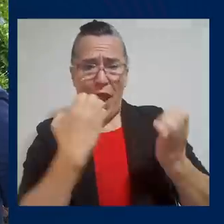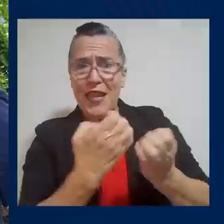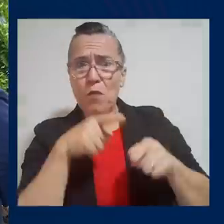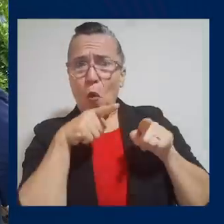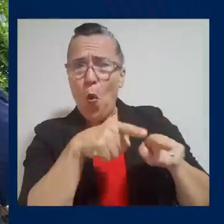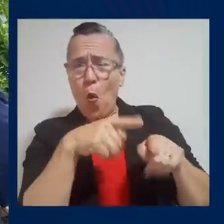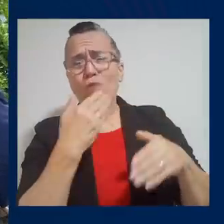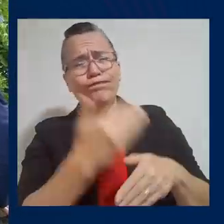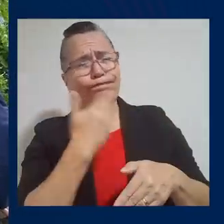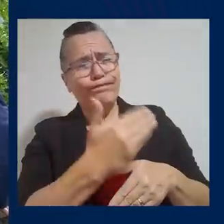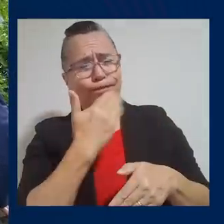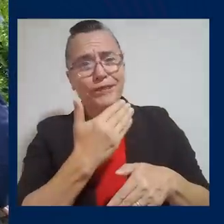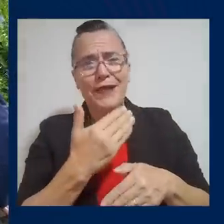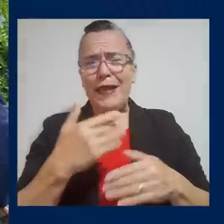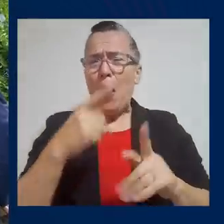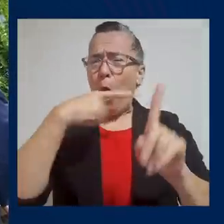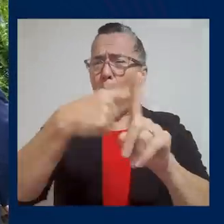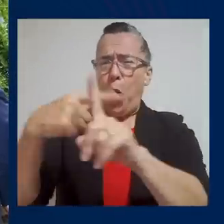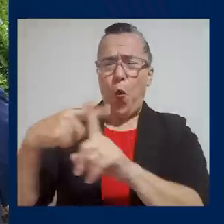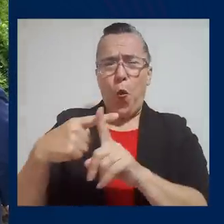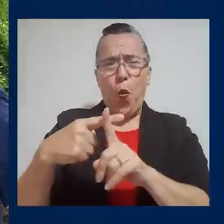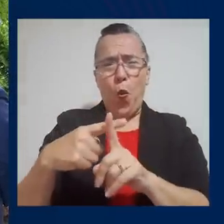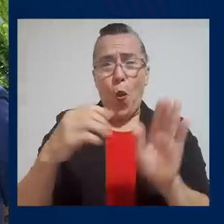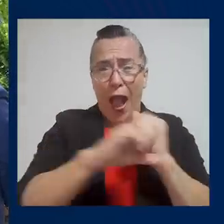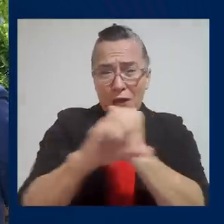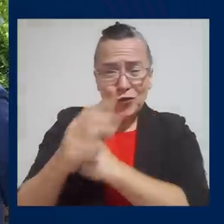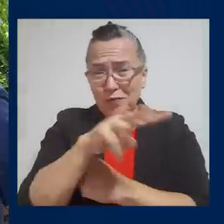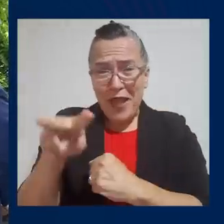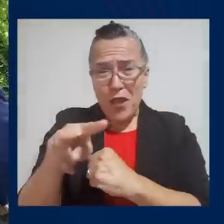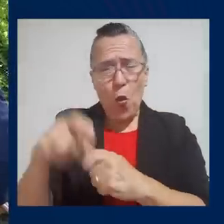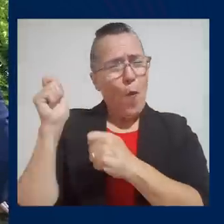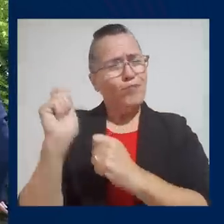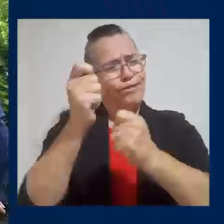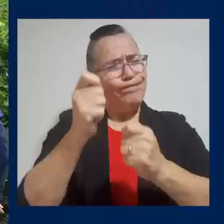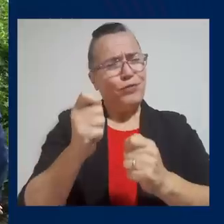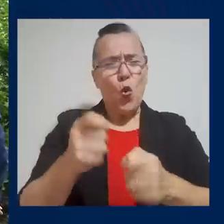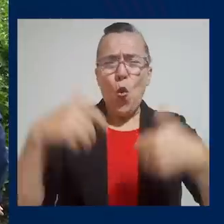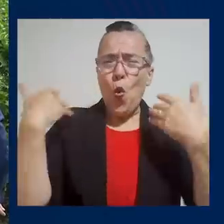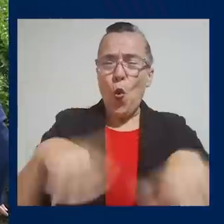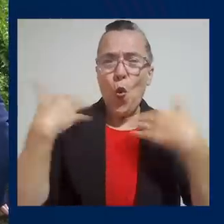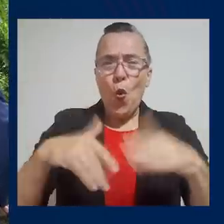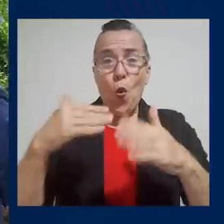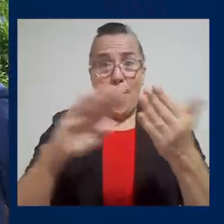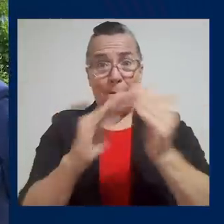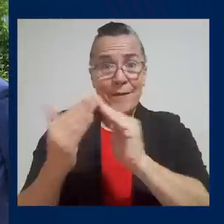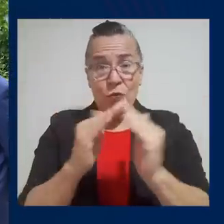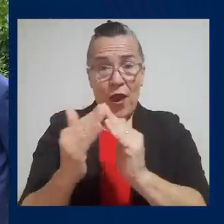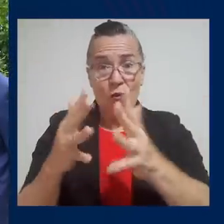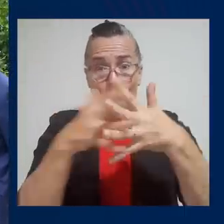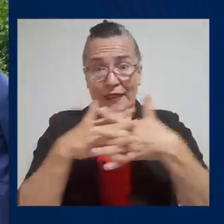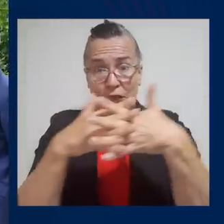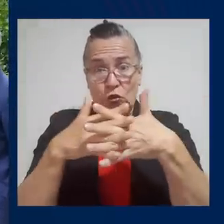batazo aquí, ya han visto los anuncios, vieron la manera en que el pueblo americano y su